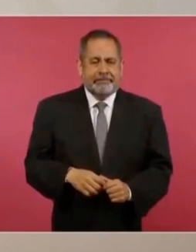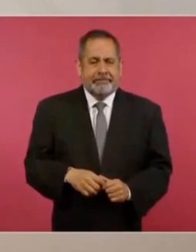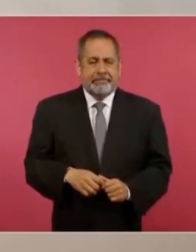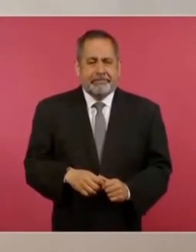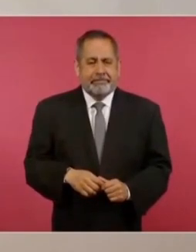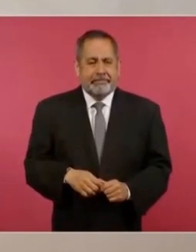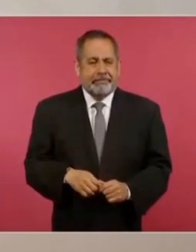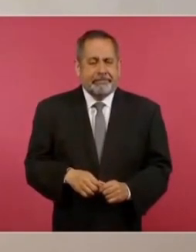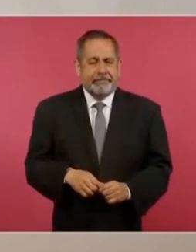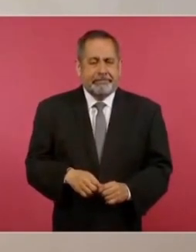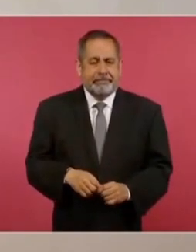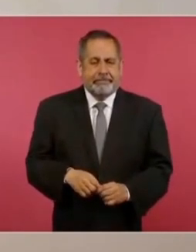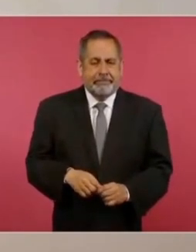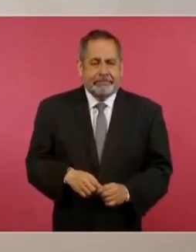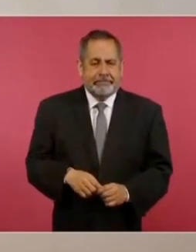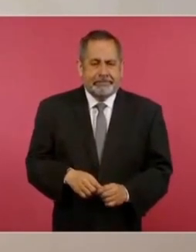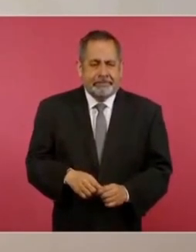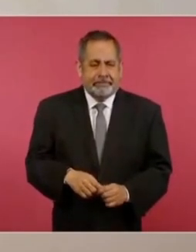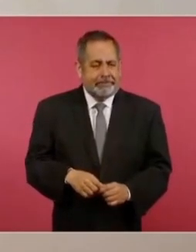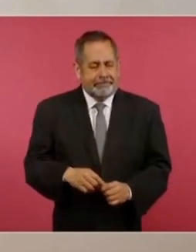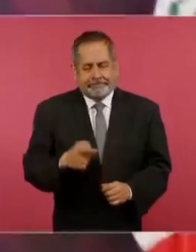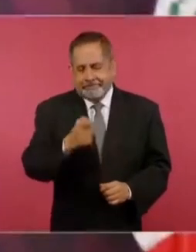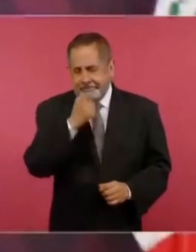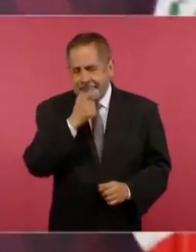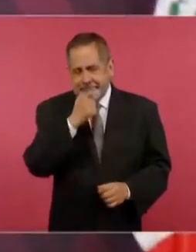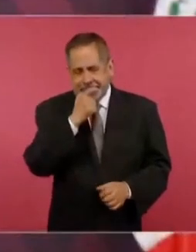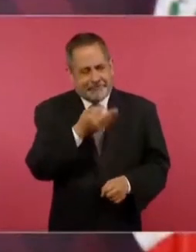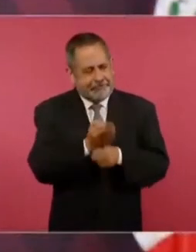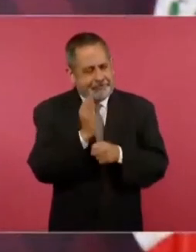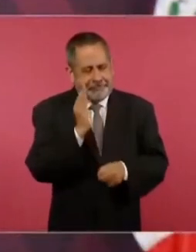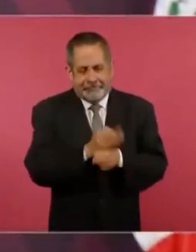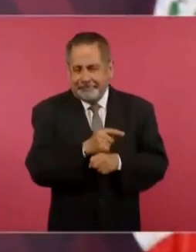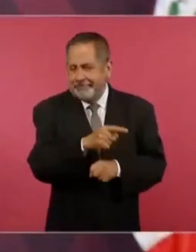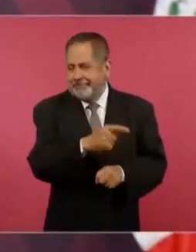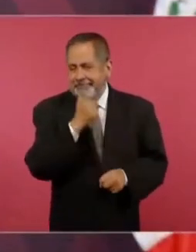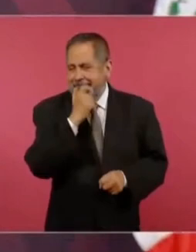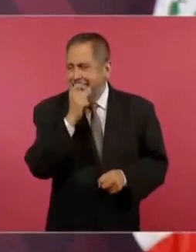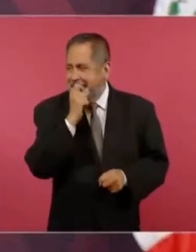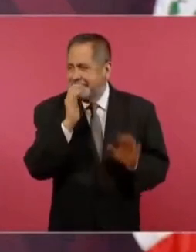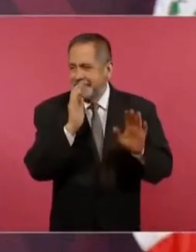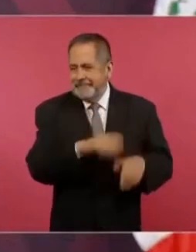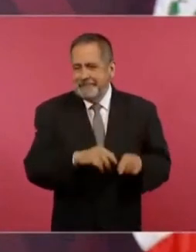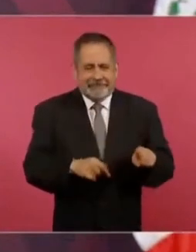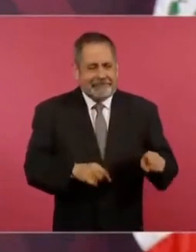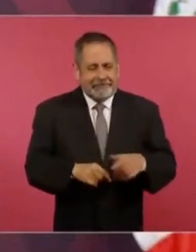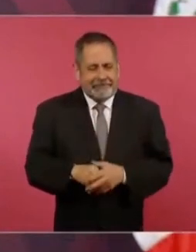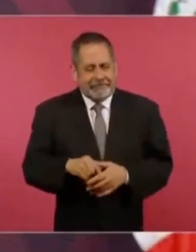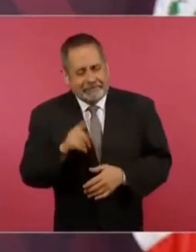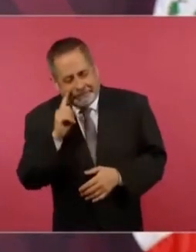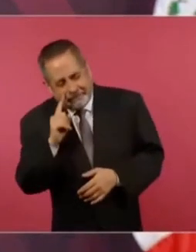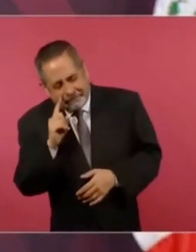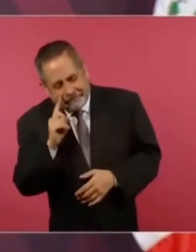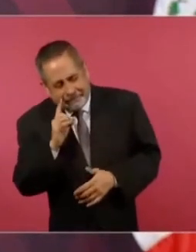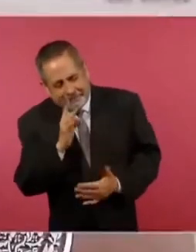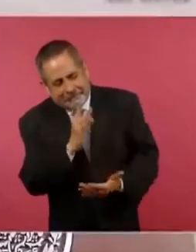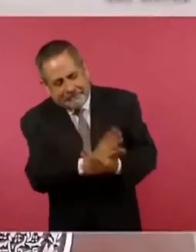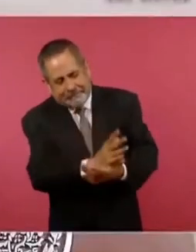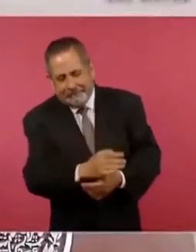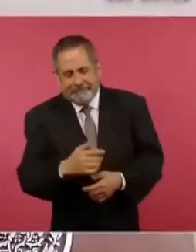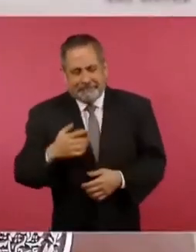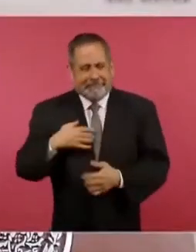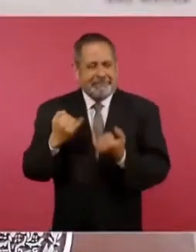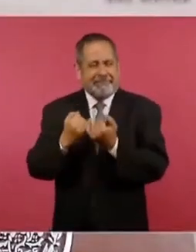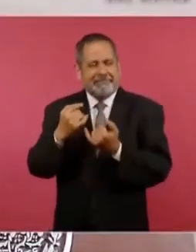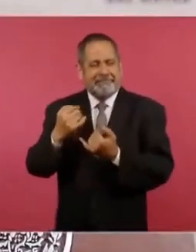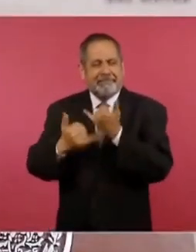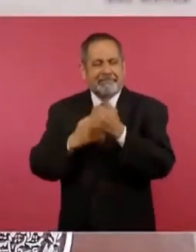risa, los tengo bien filiados, como se dice en el béisbol,